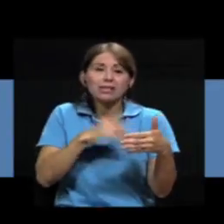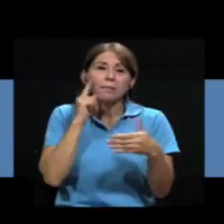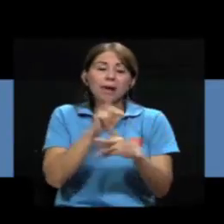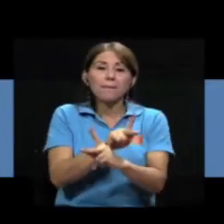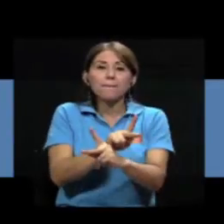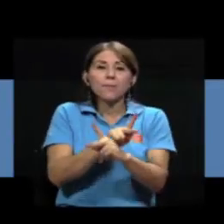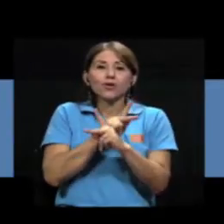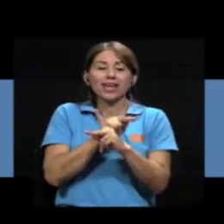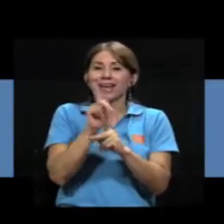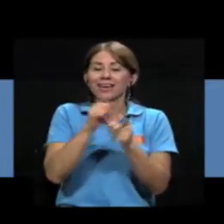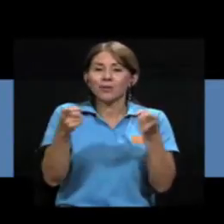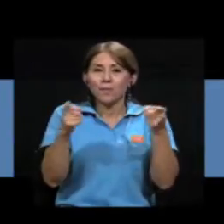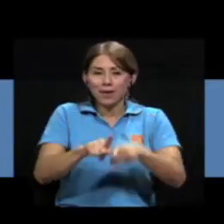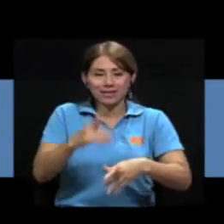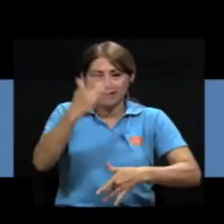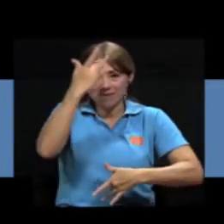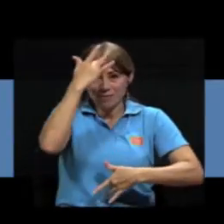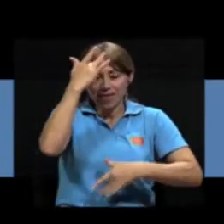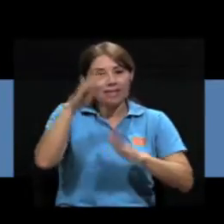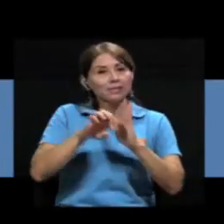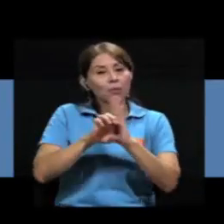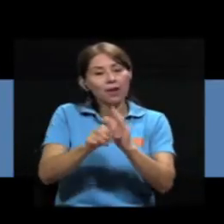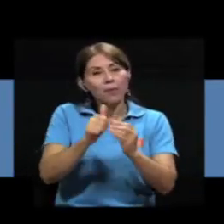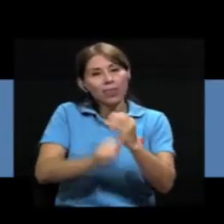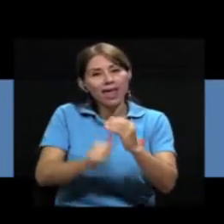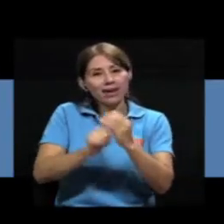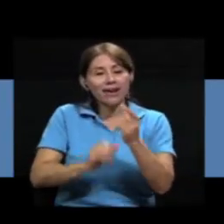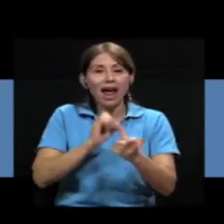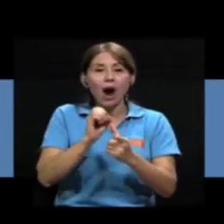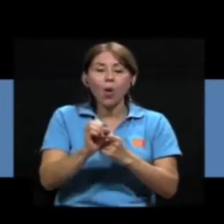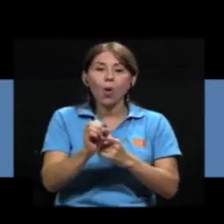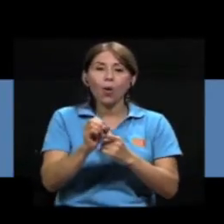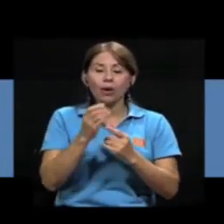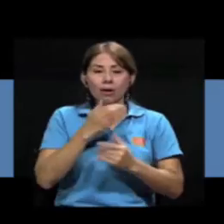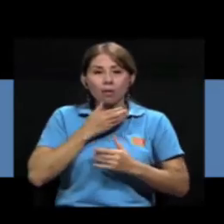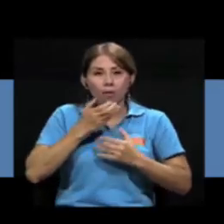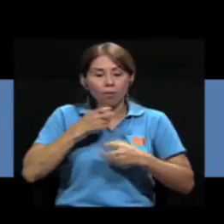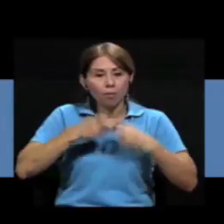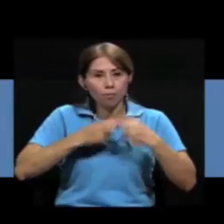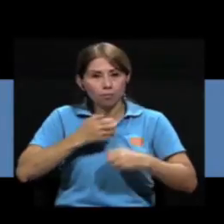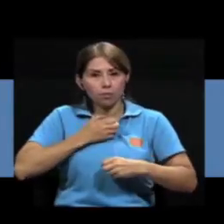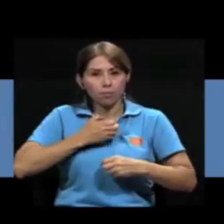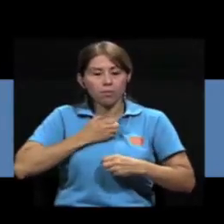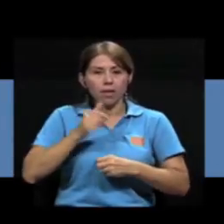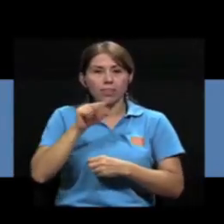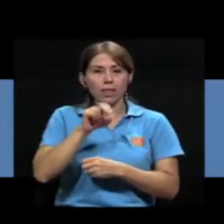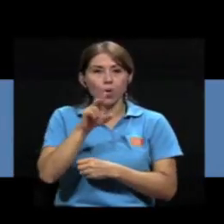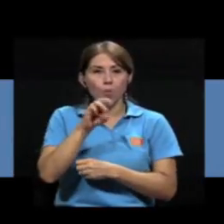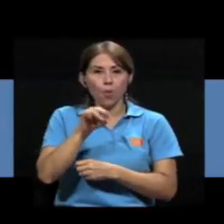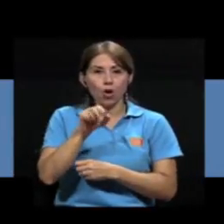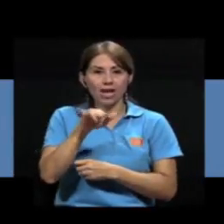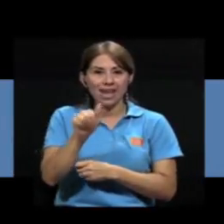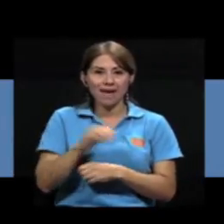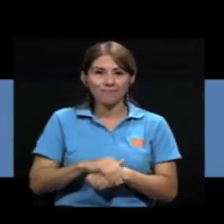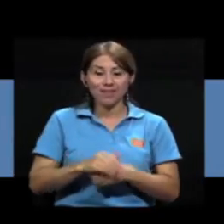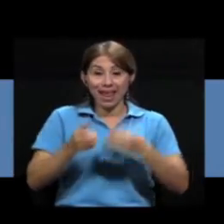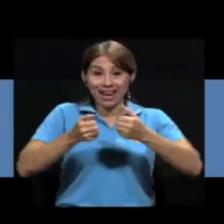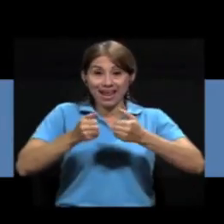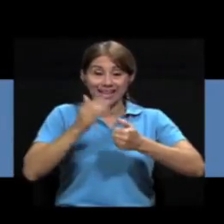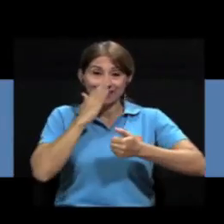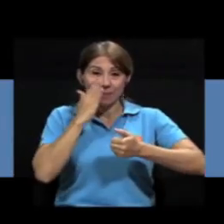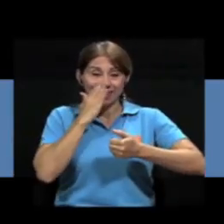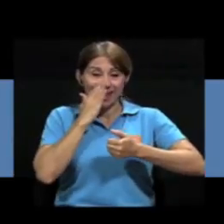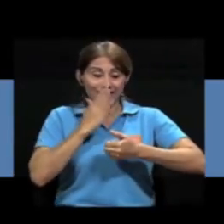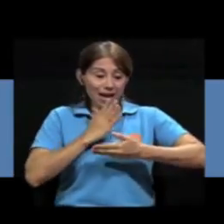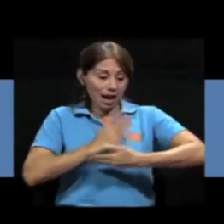lactantes de enfermedades frecuentes de la infancia, como la diarrea y la neumonía. La lactancia materna